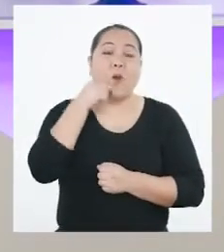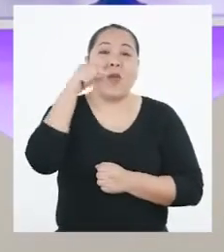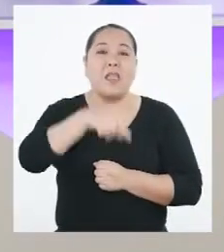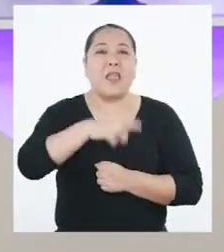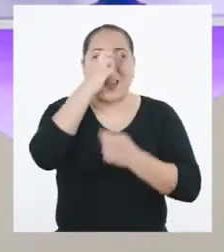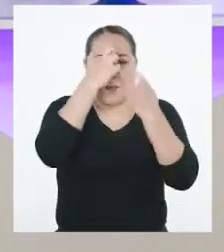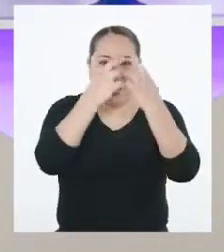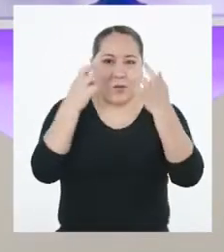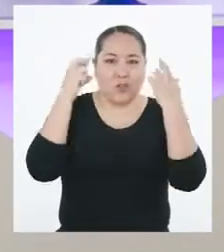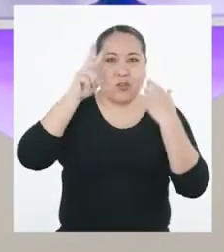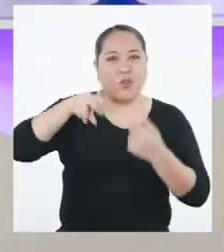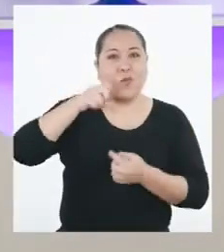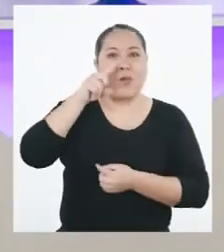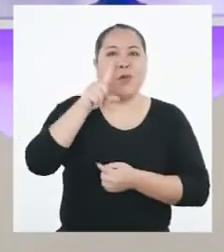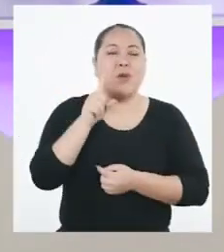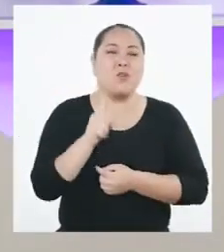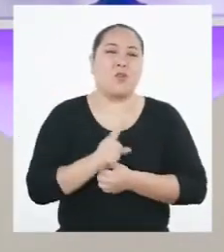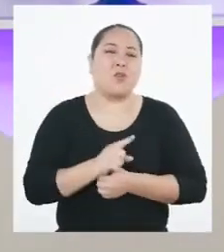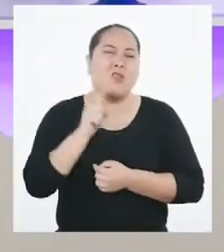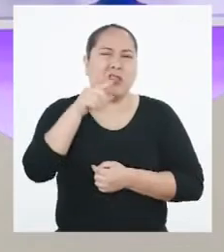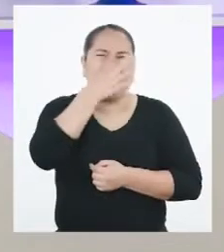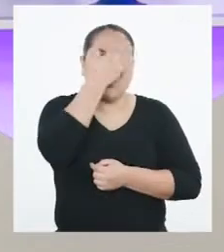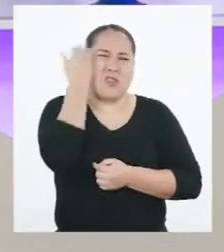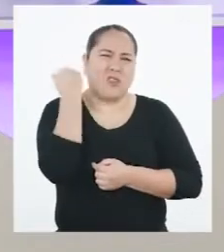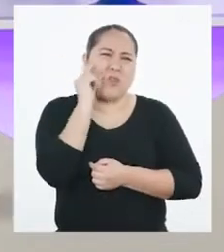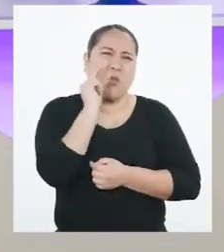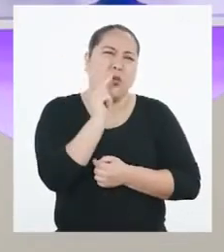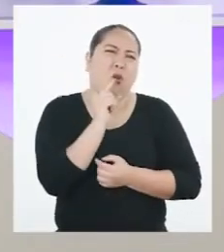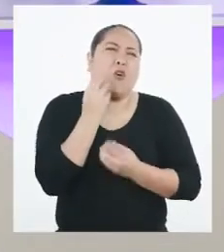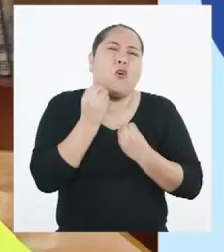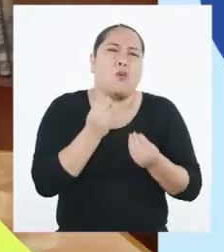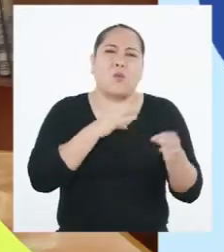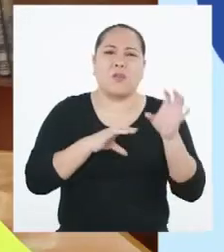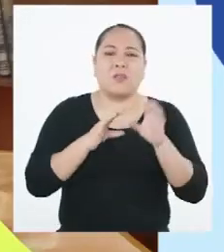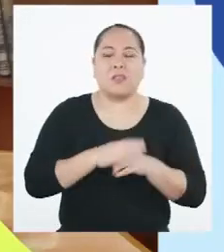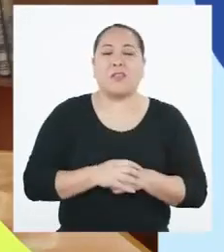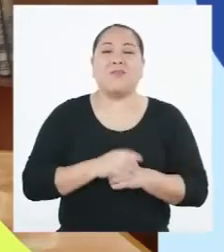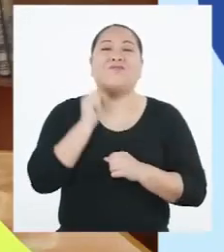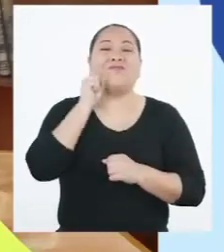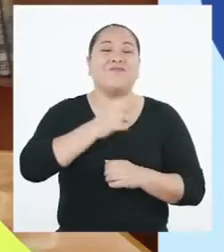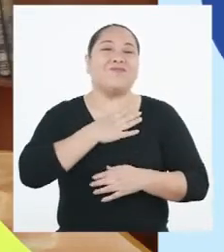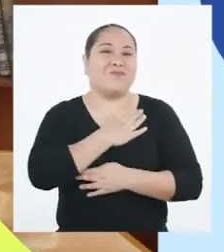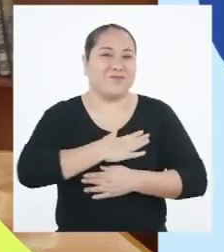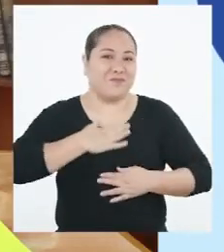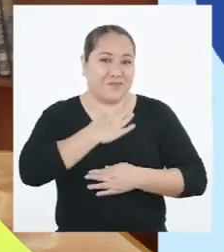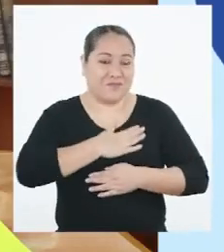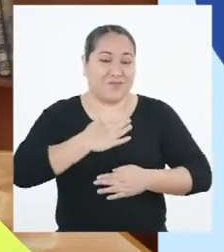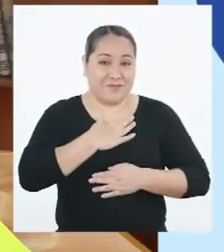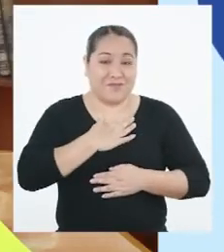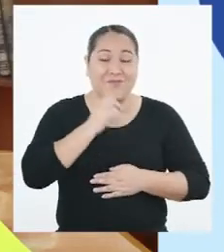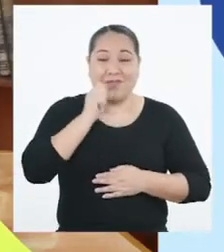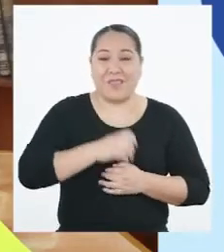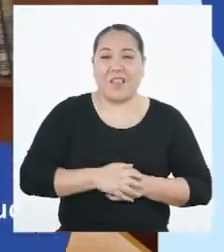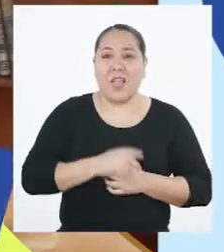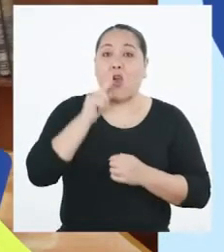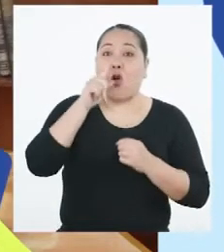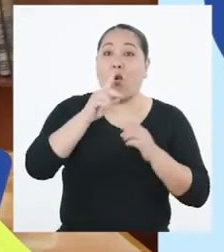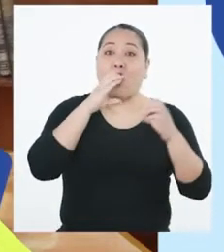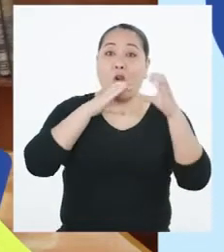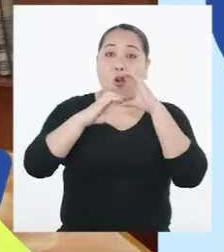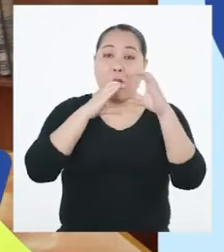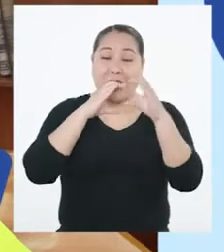Promo 2021. Y la verdad, nos hemos olvidado un poco cómo se hace. Con mucho gusto. A ver, un